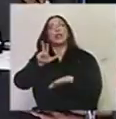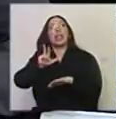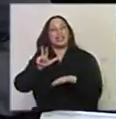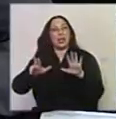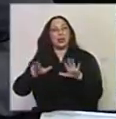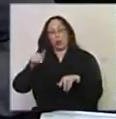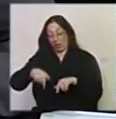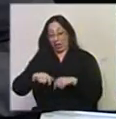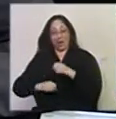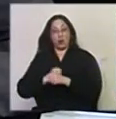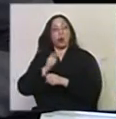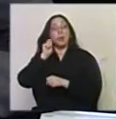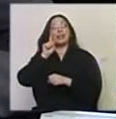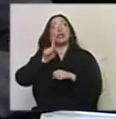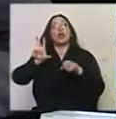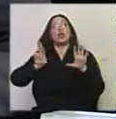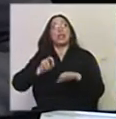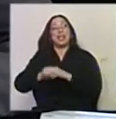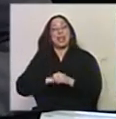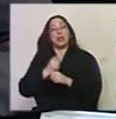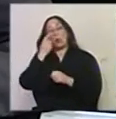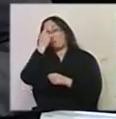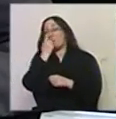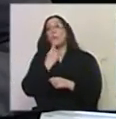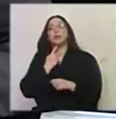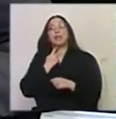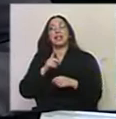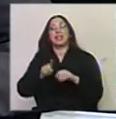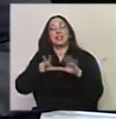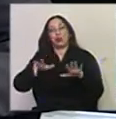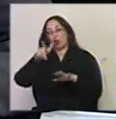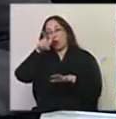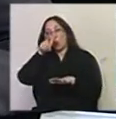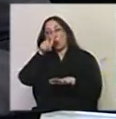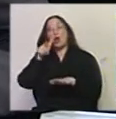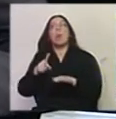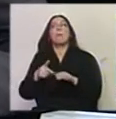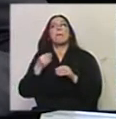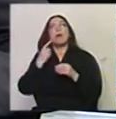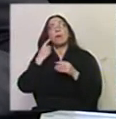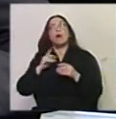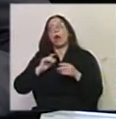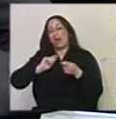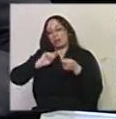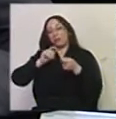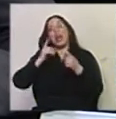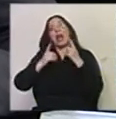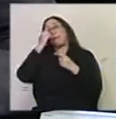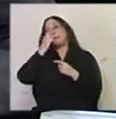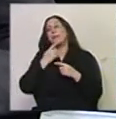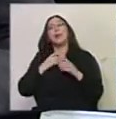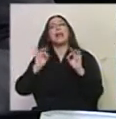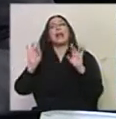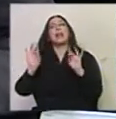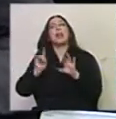estamos cumpliendo 180 años como museística. El 18 de julio, de hecho, vamos a estar realojando al Museo de Historia Natural, que